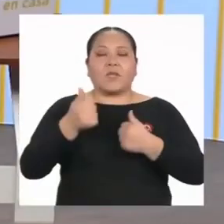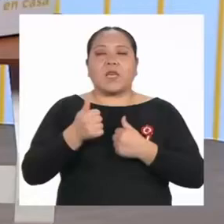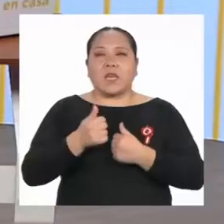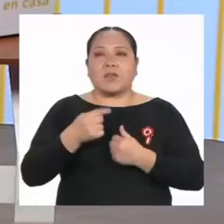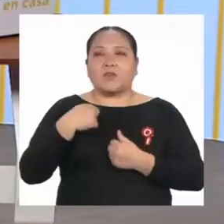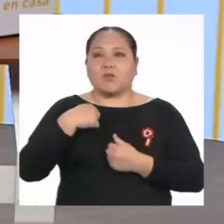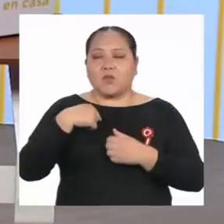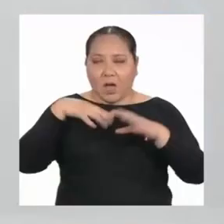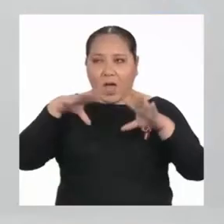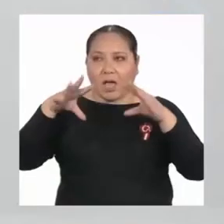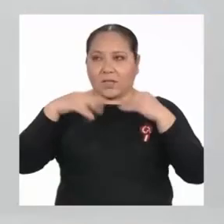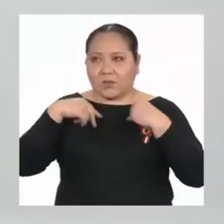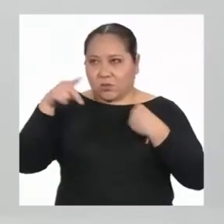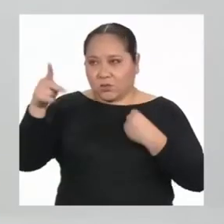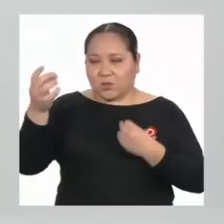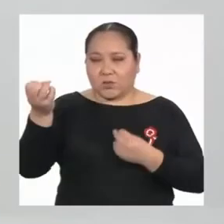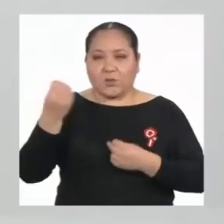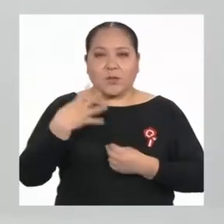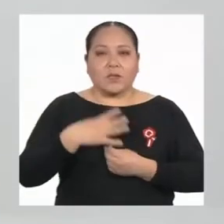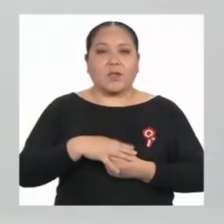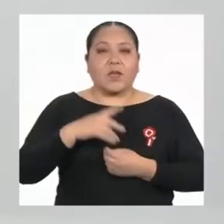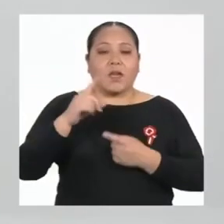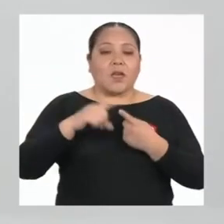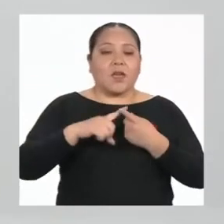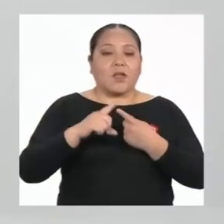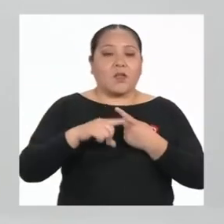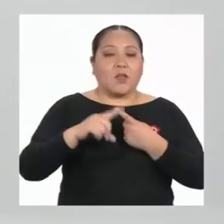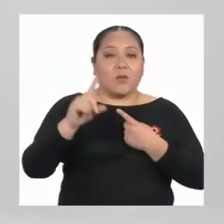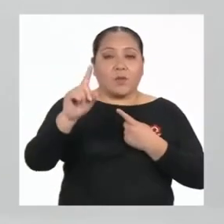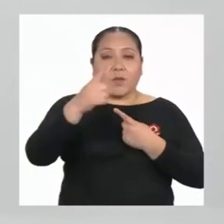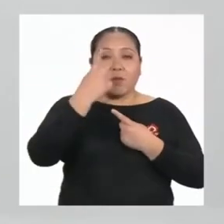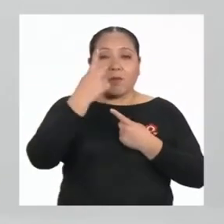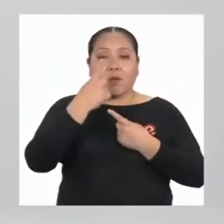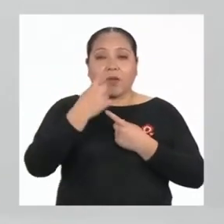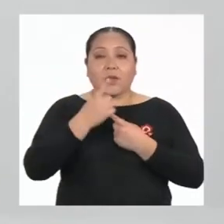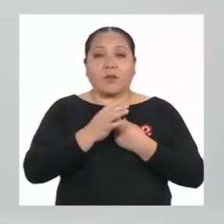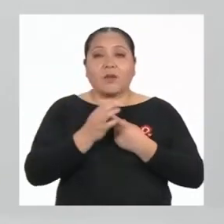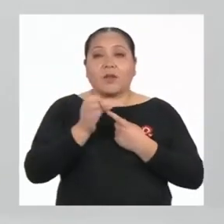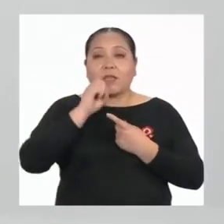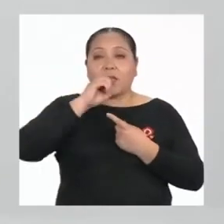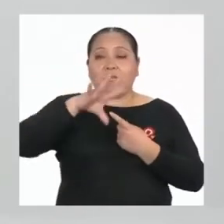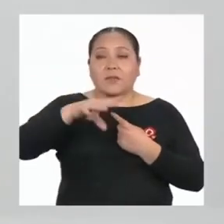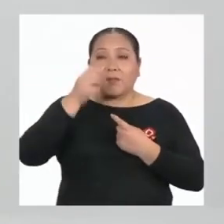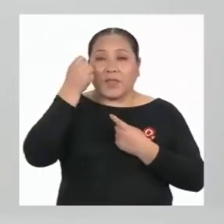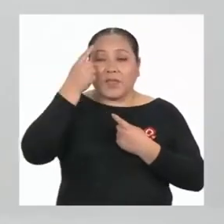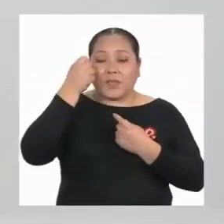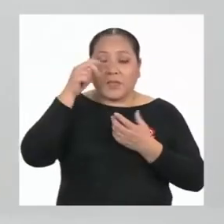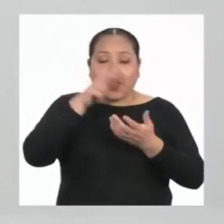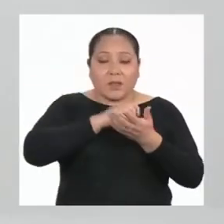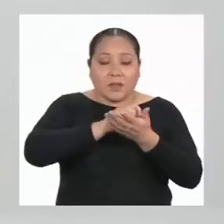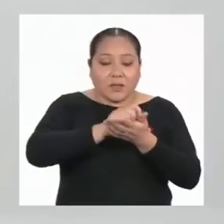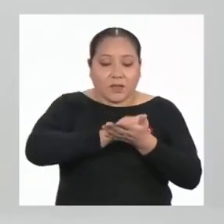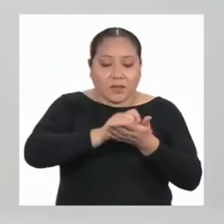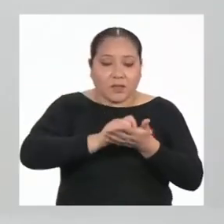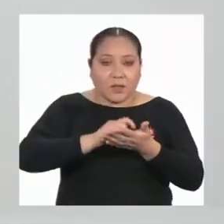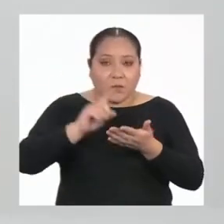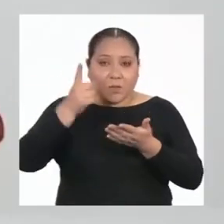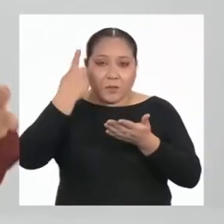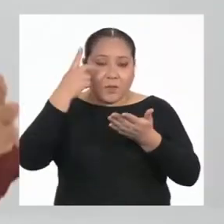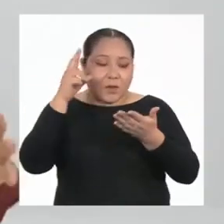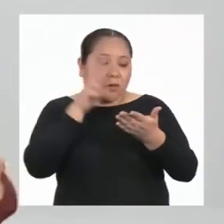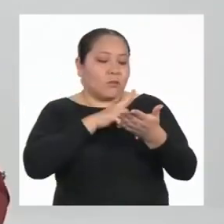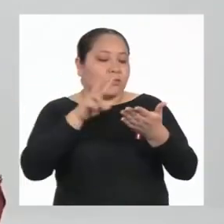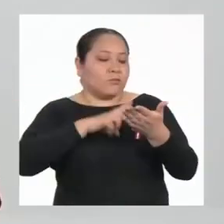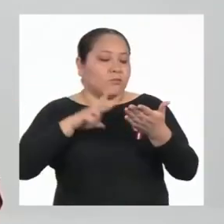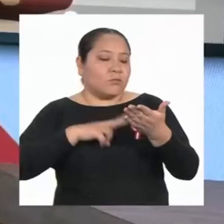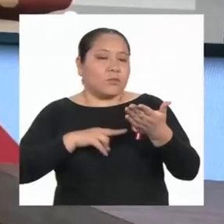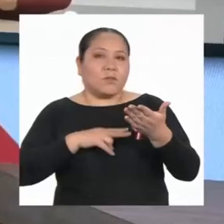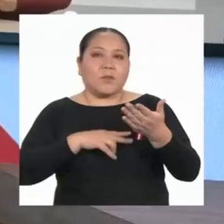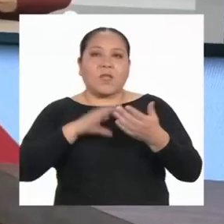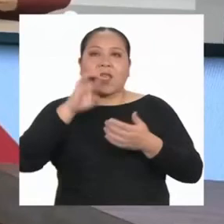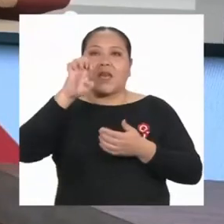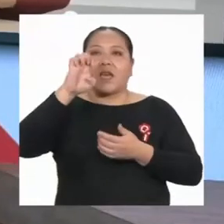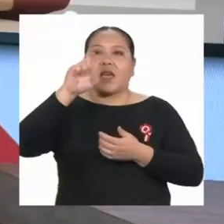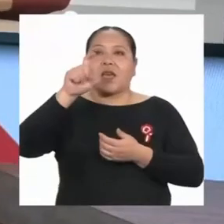la palabra, profesora! El primer paso para comprender un texto es hacer una lectura exploratoria. Así nos